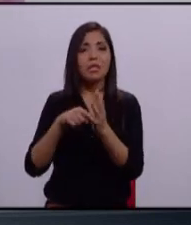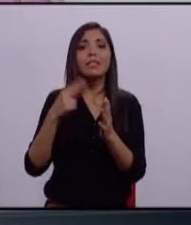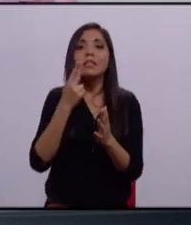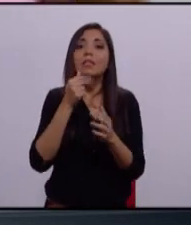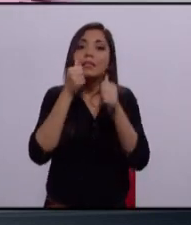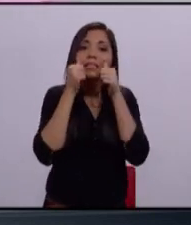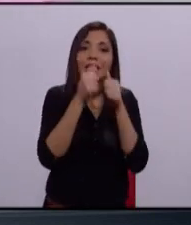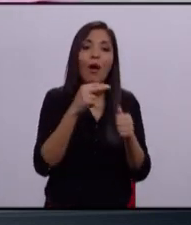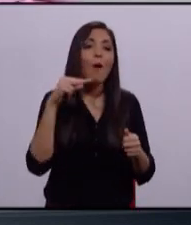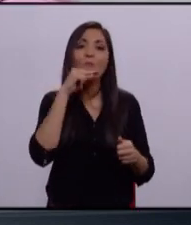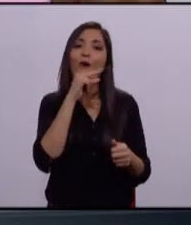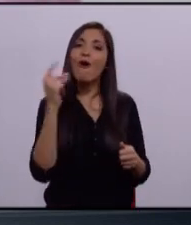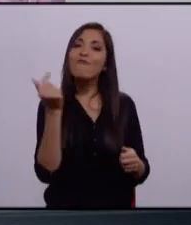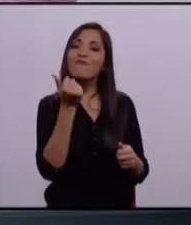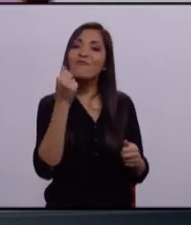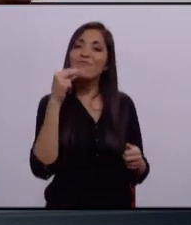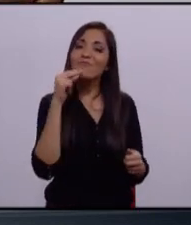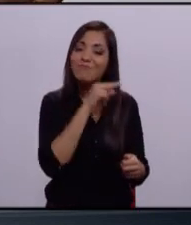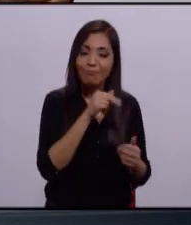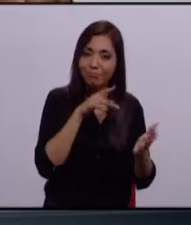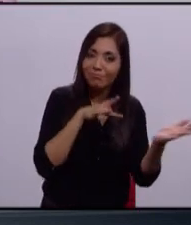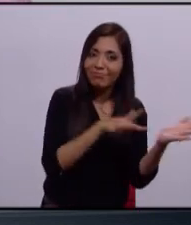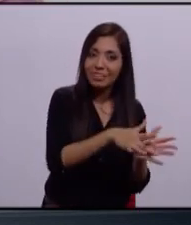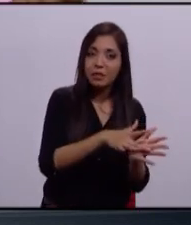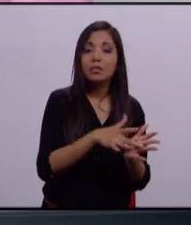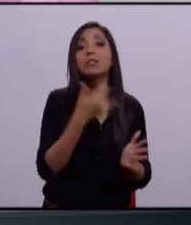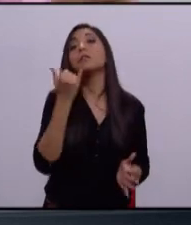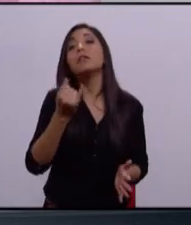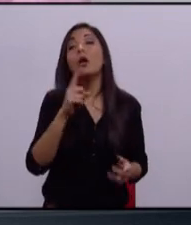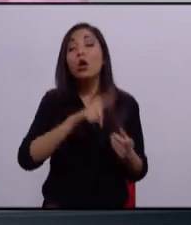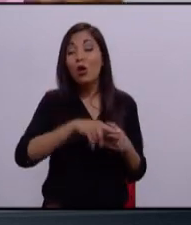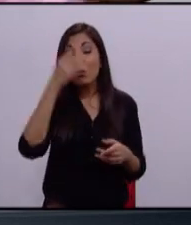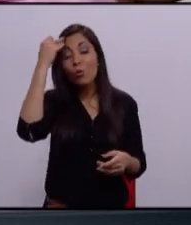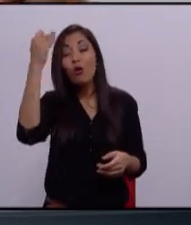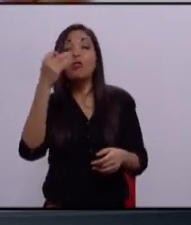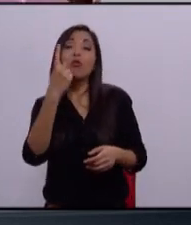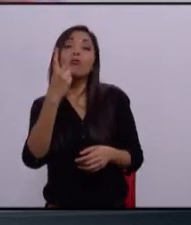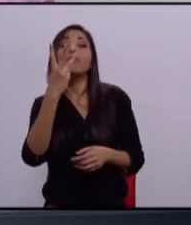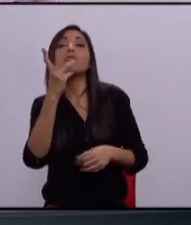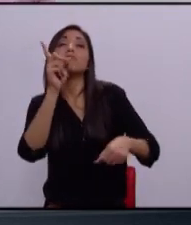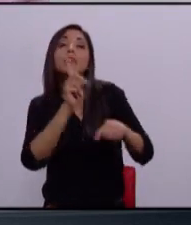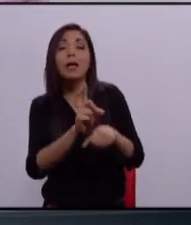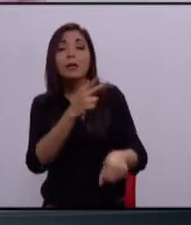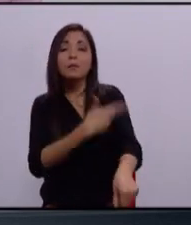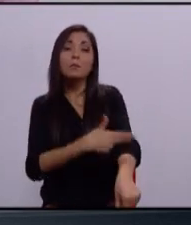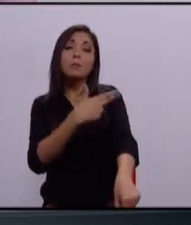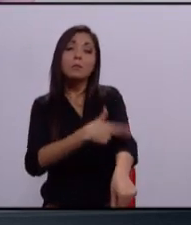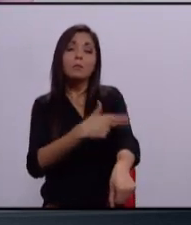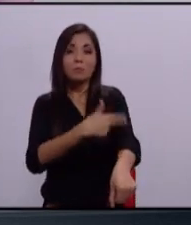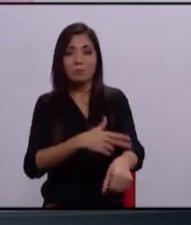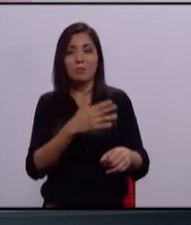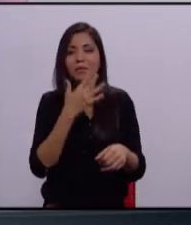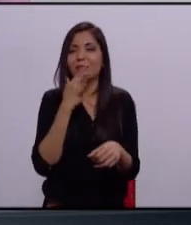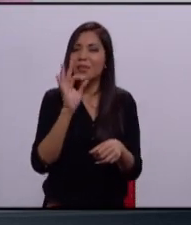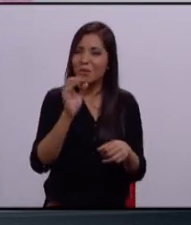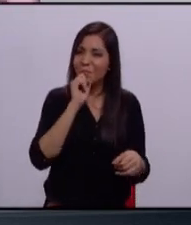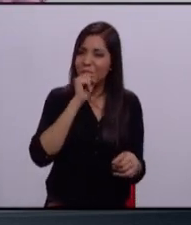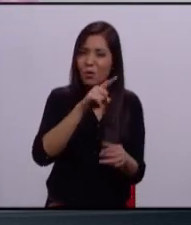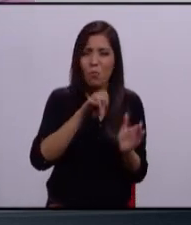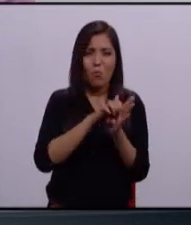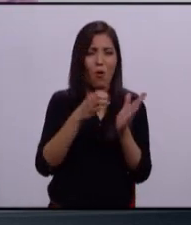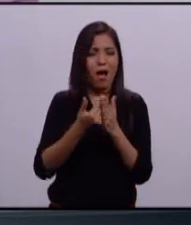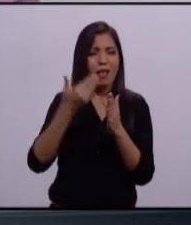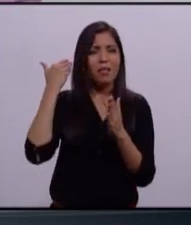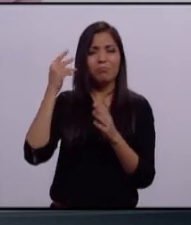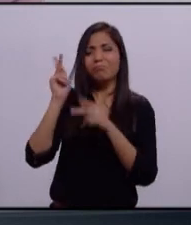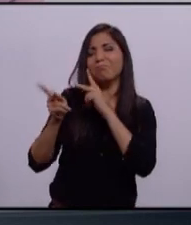soluciones en caliente, que no dure dos, tres días haciendo un trámite tan sencillo. Pareciera, y platicaba con un